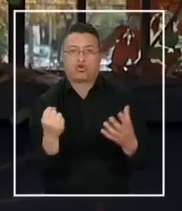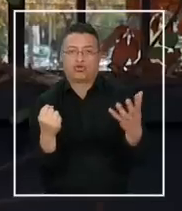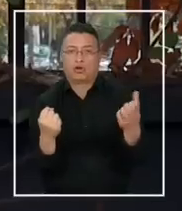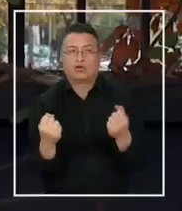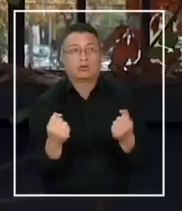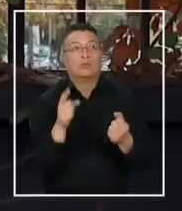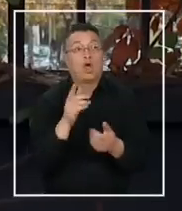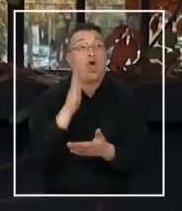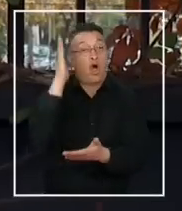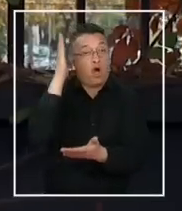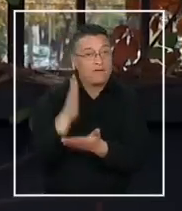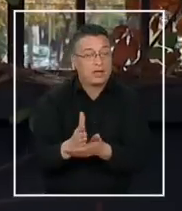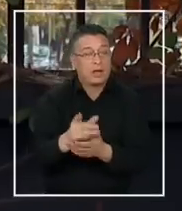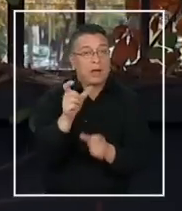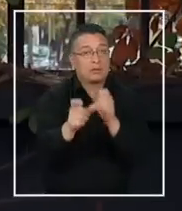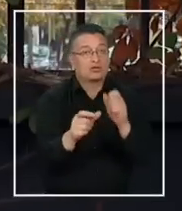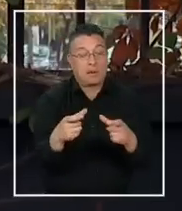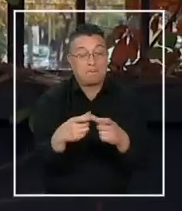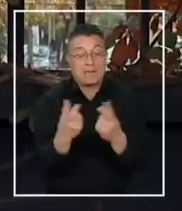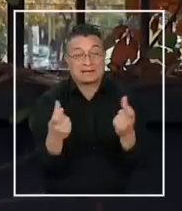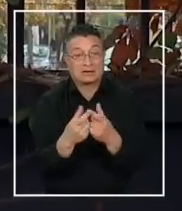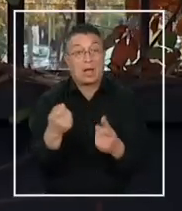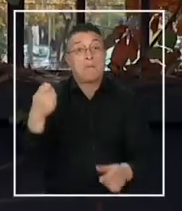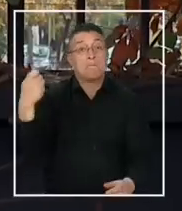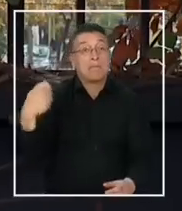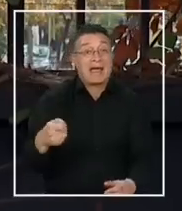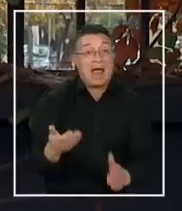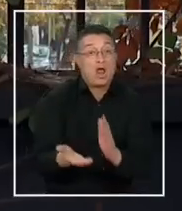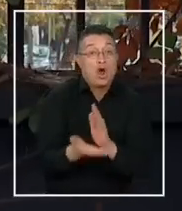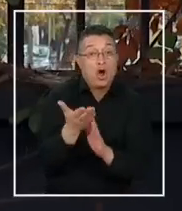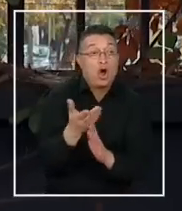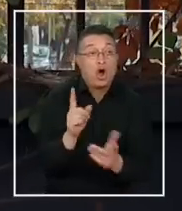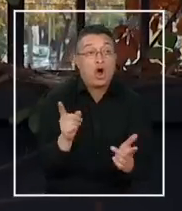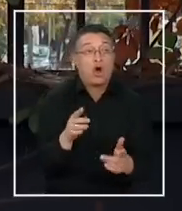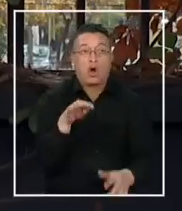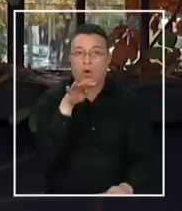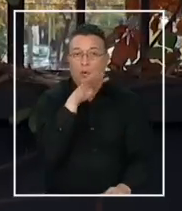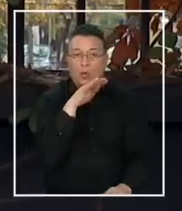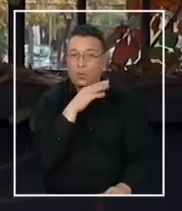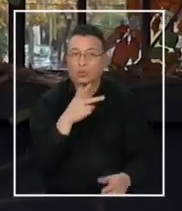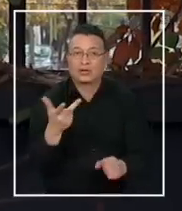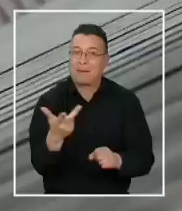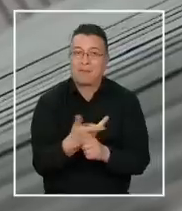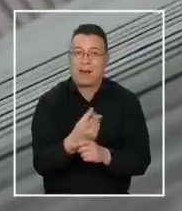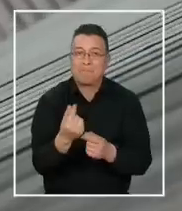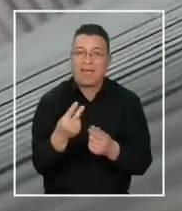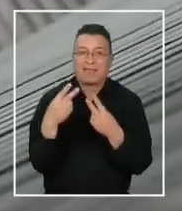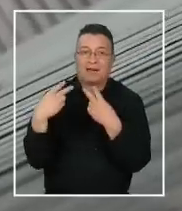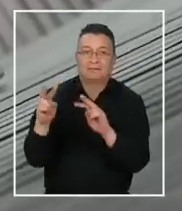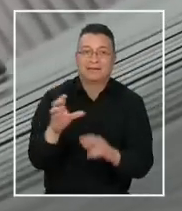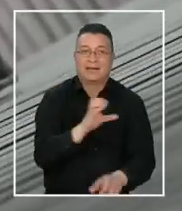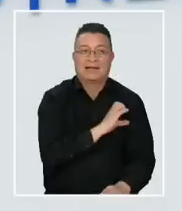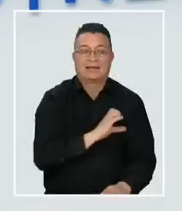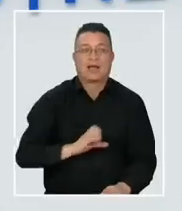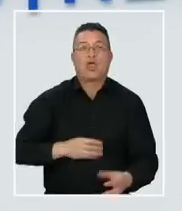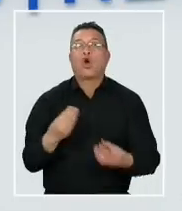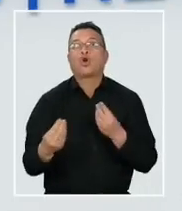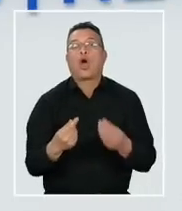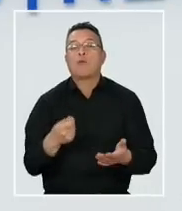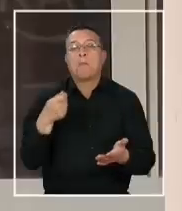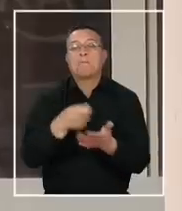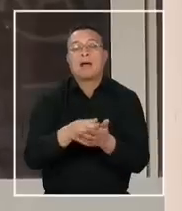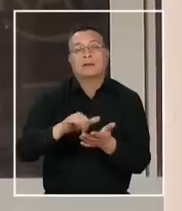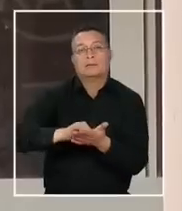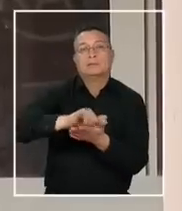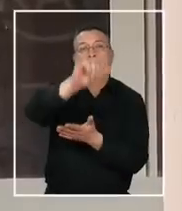algo que esté obligando a la gente a comprar pasajes más caros que lo necesario, estamos usando mal las platas del Estado. ¿Cómo funciona la compra de pasajes